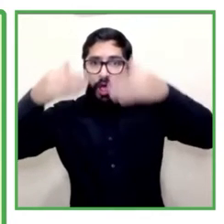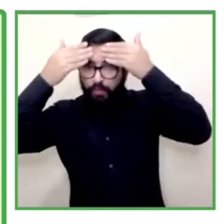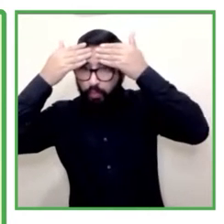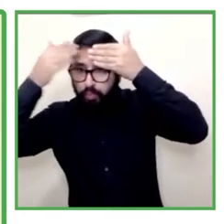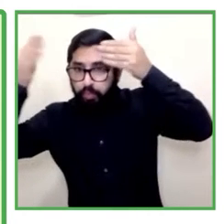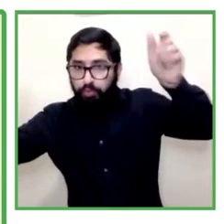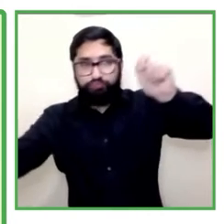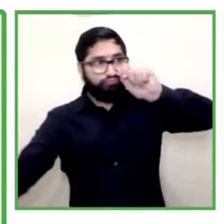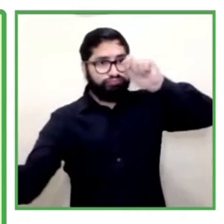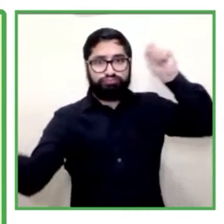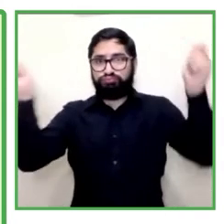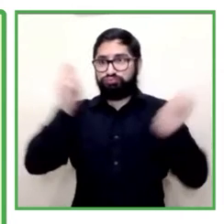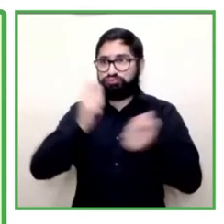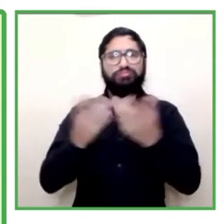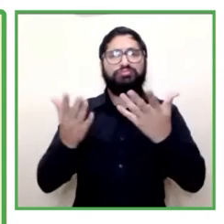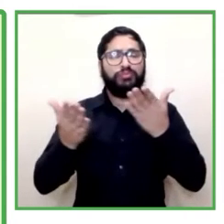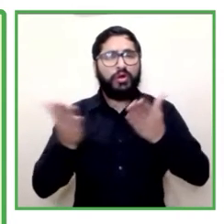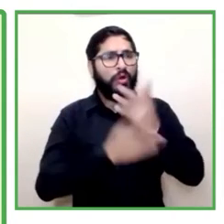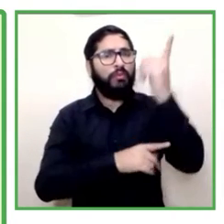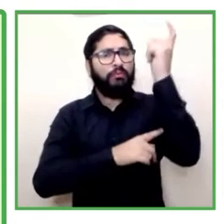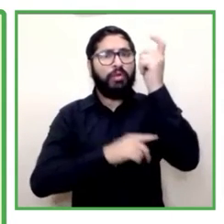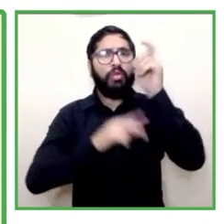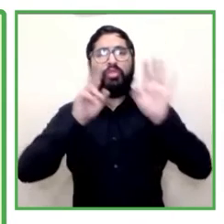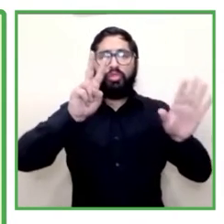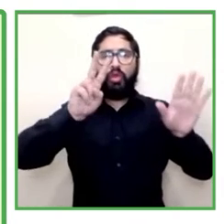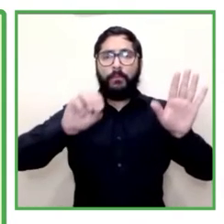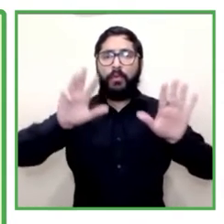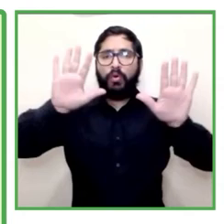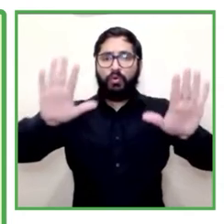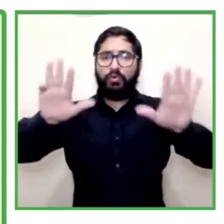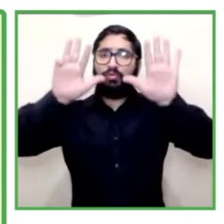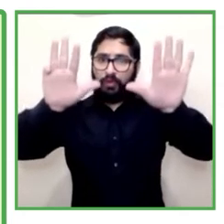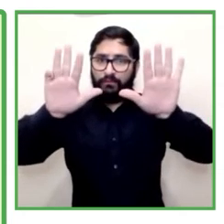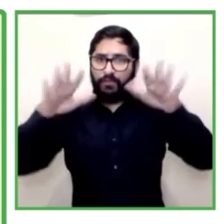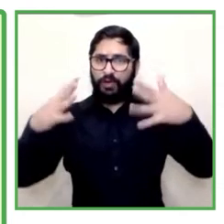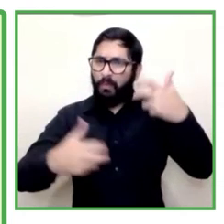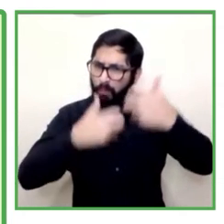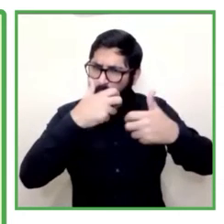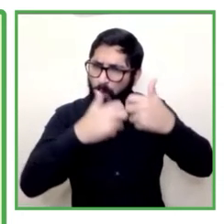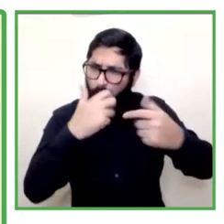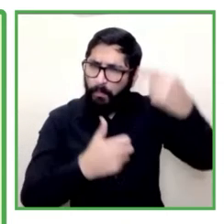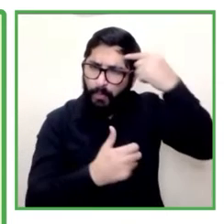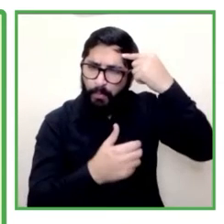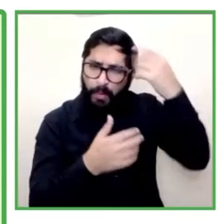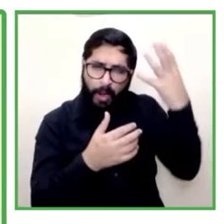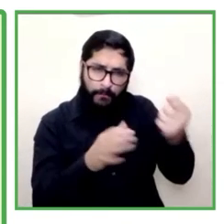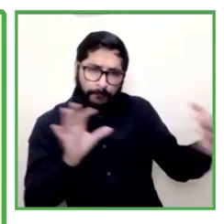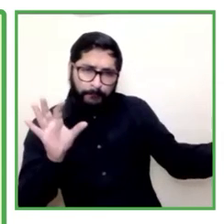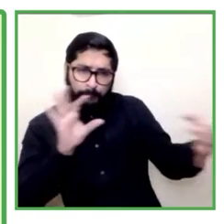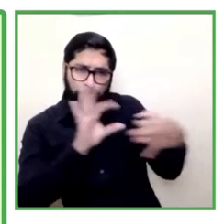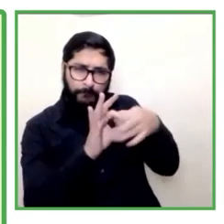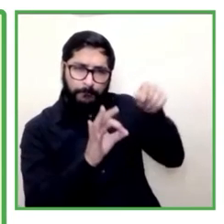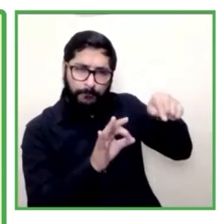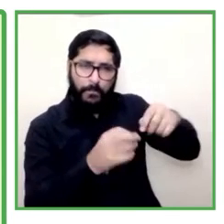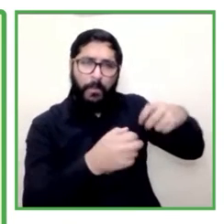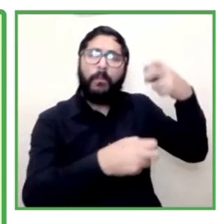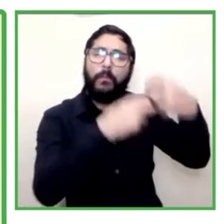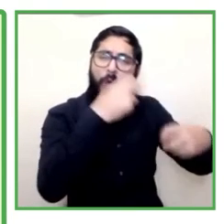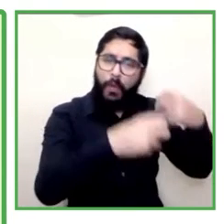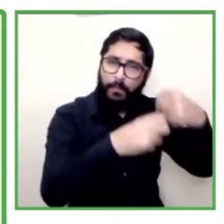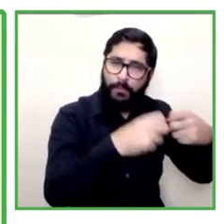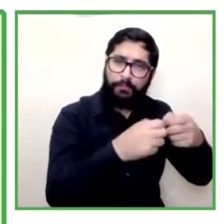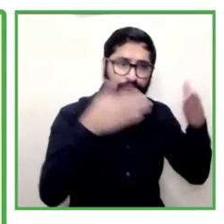cuenta que muchas veces los problemas no estaban asociados a problemas solamente biológicos, sino que también a determinantes sociales,